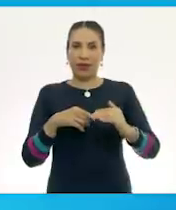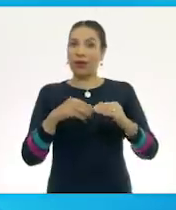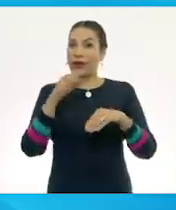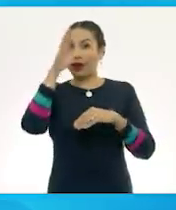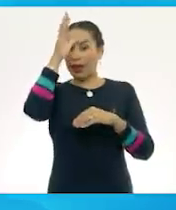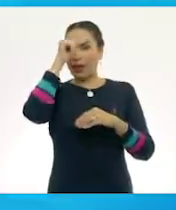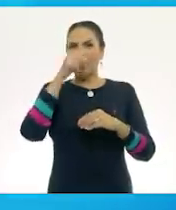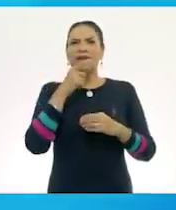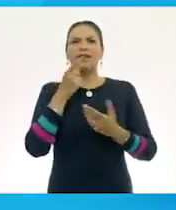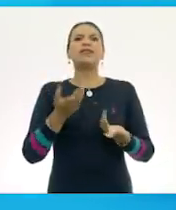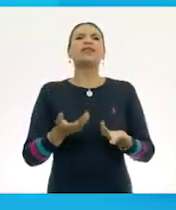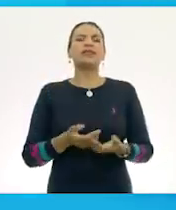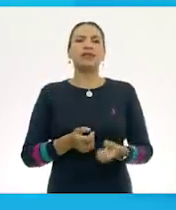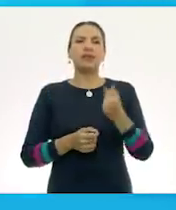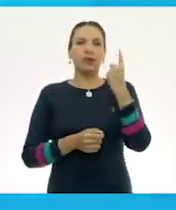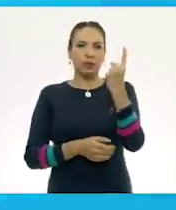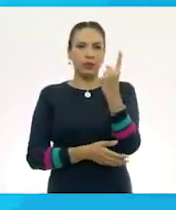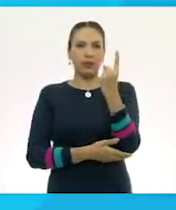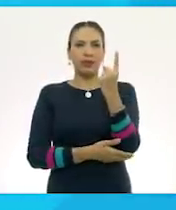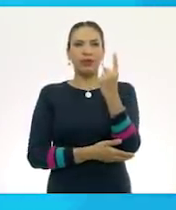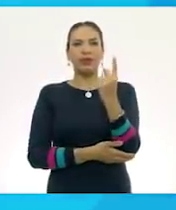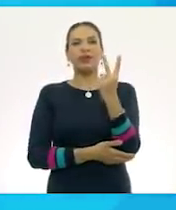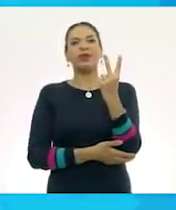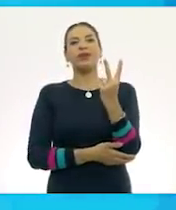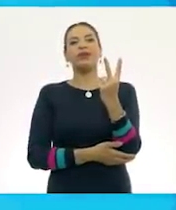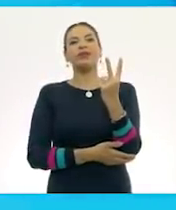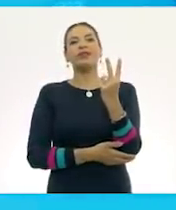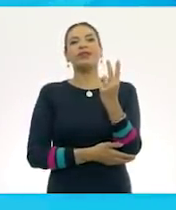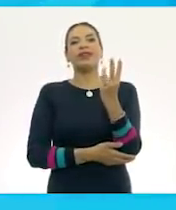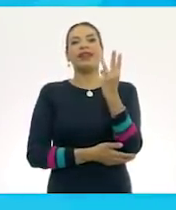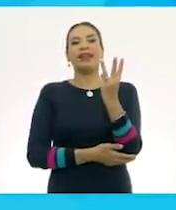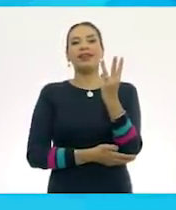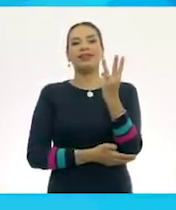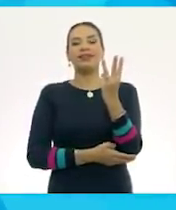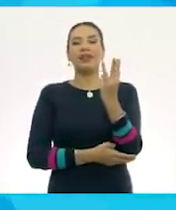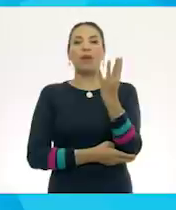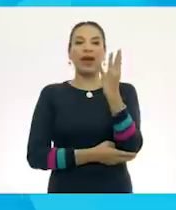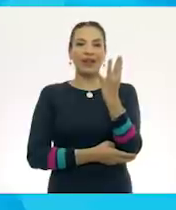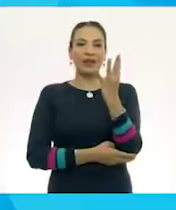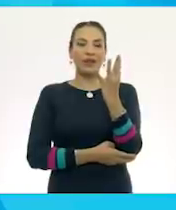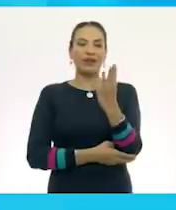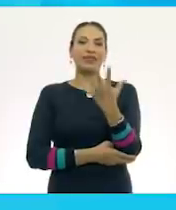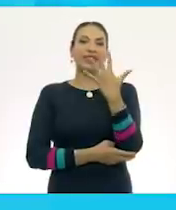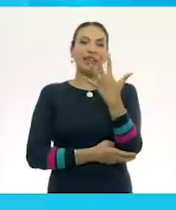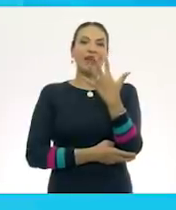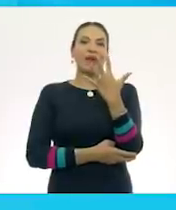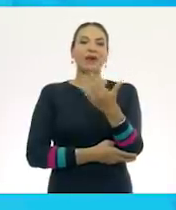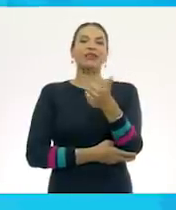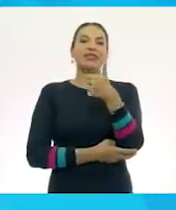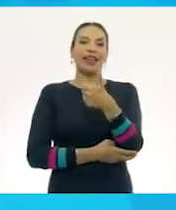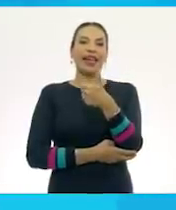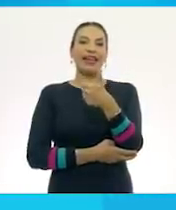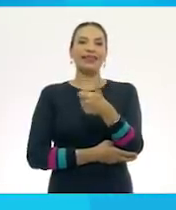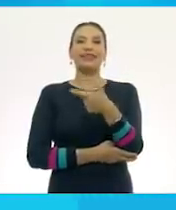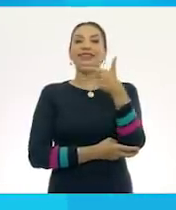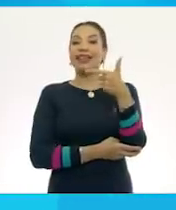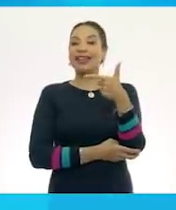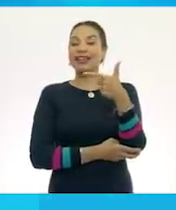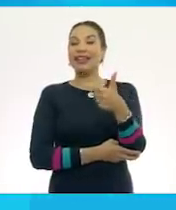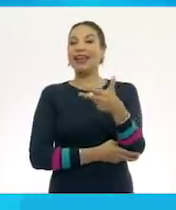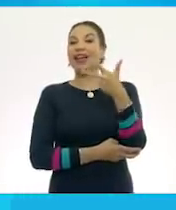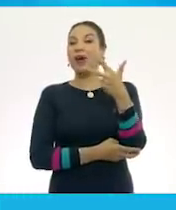Y dice, uno, dos, tres, cuatro, cinco, seis,